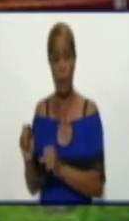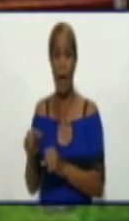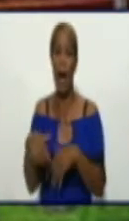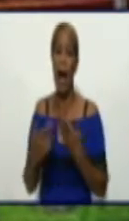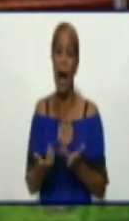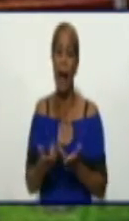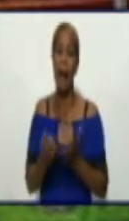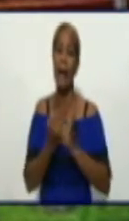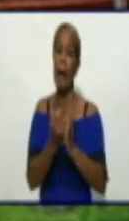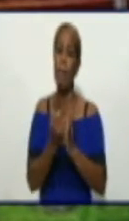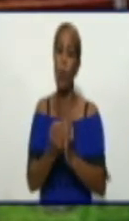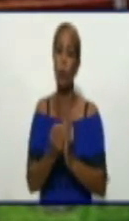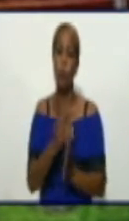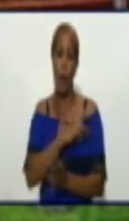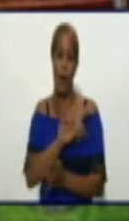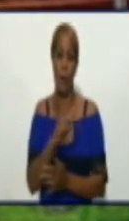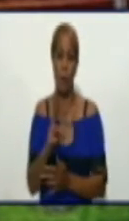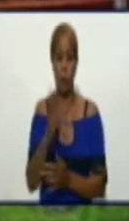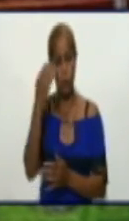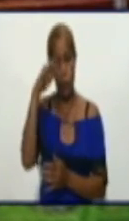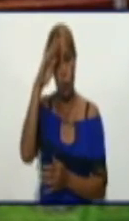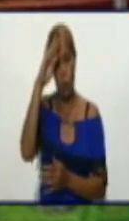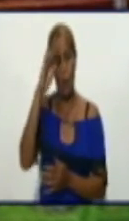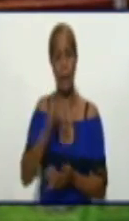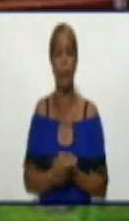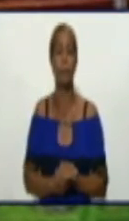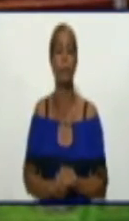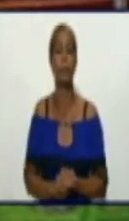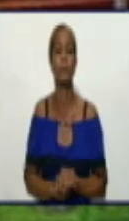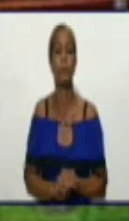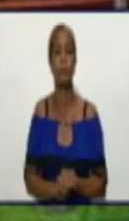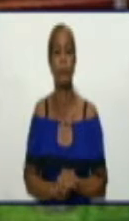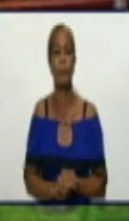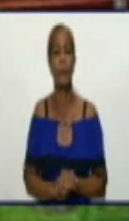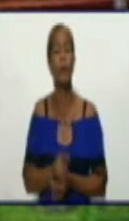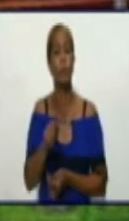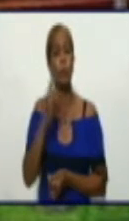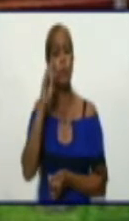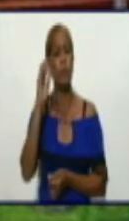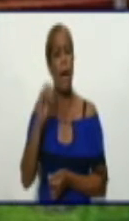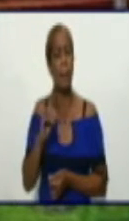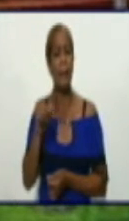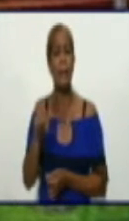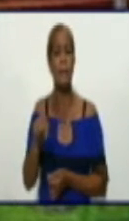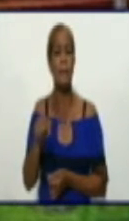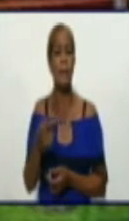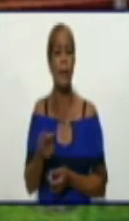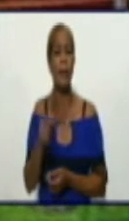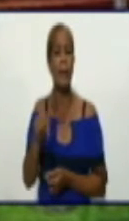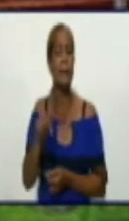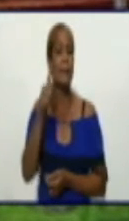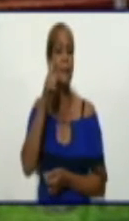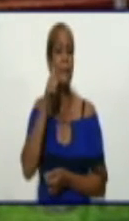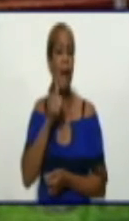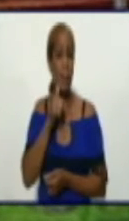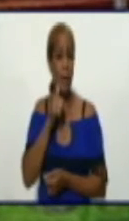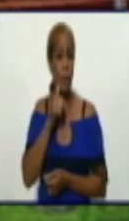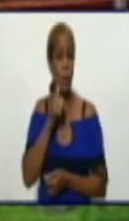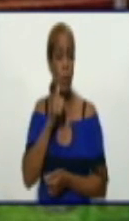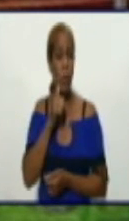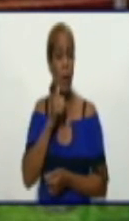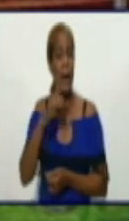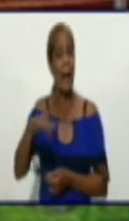que ese respaldo de la clase obrera a la revolución también se patentizó este sábado en el acto de